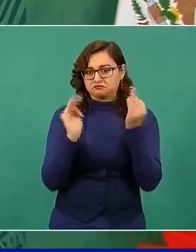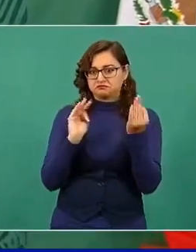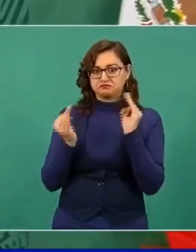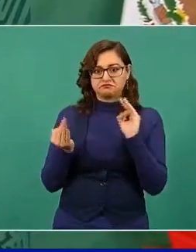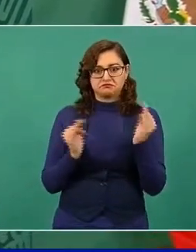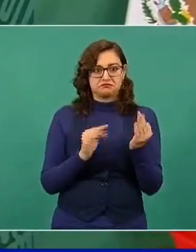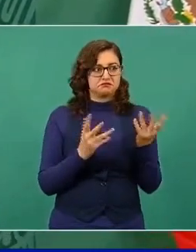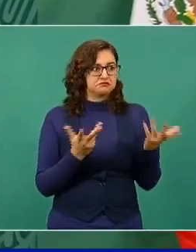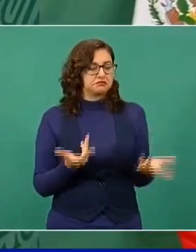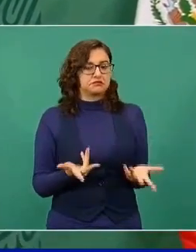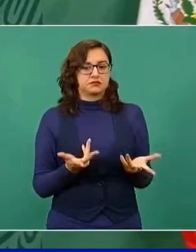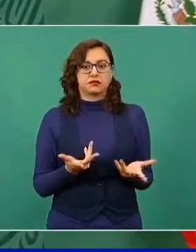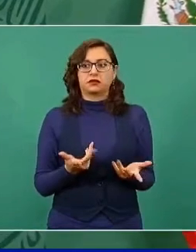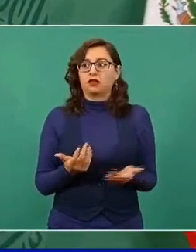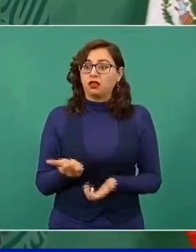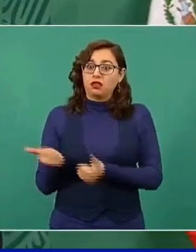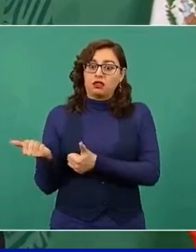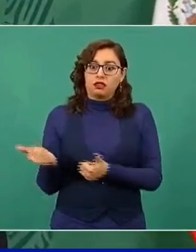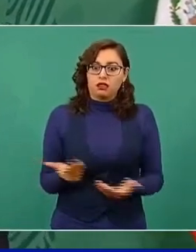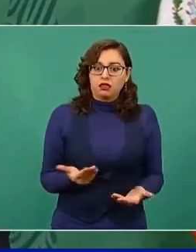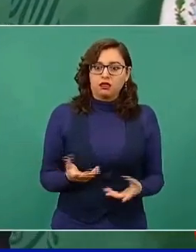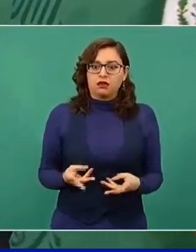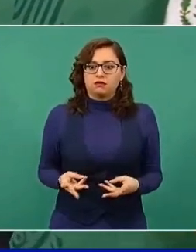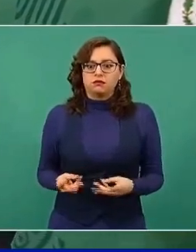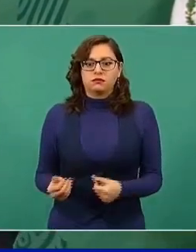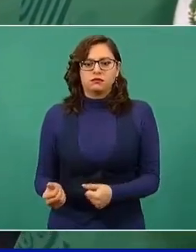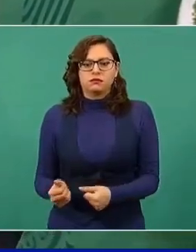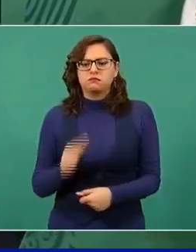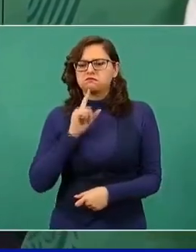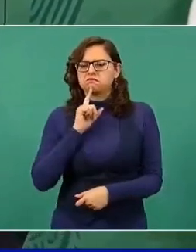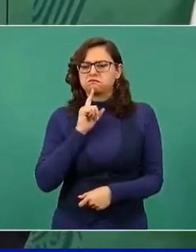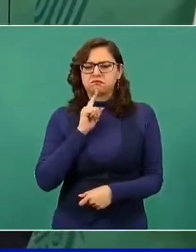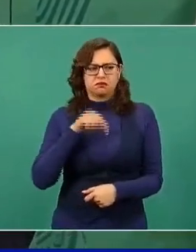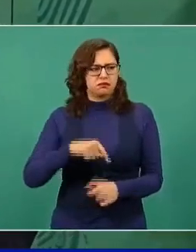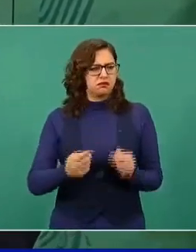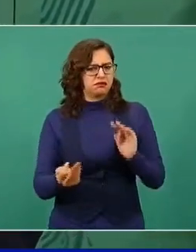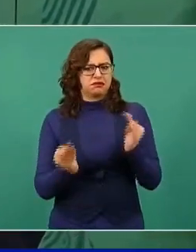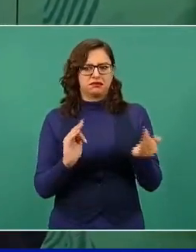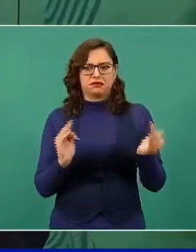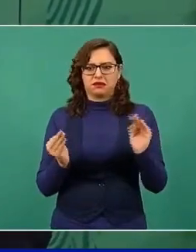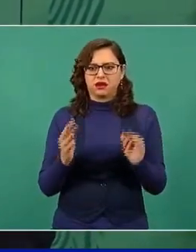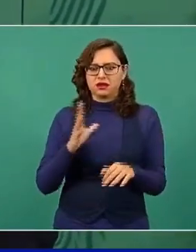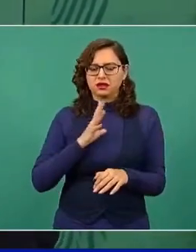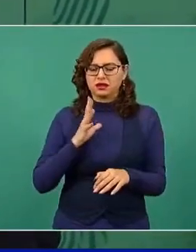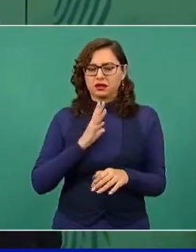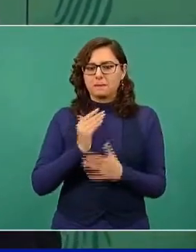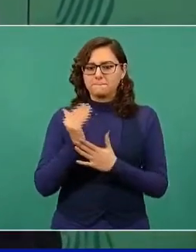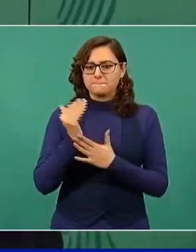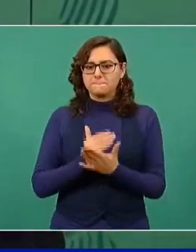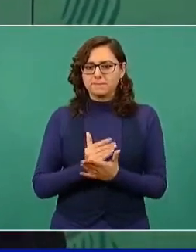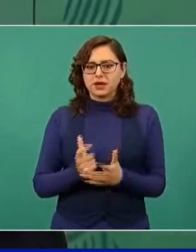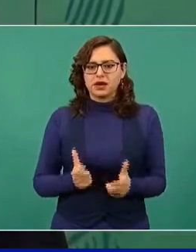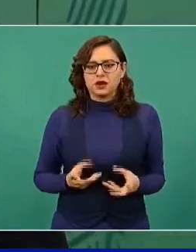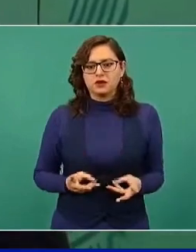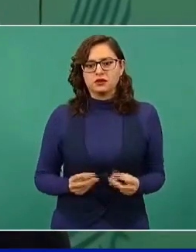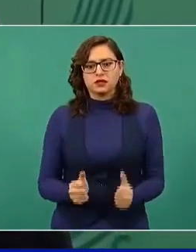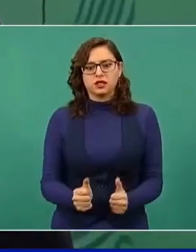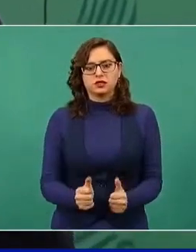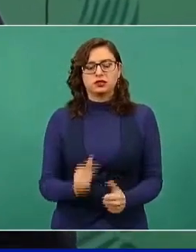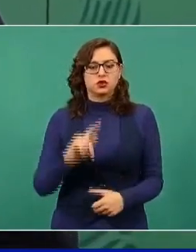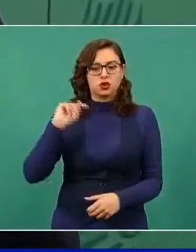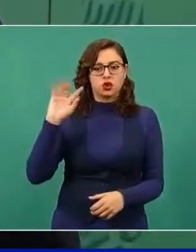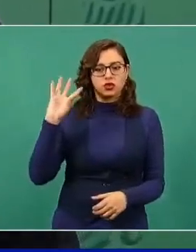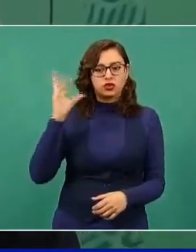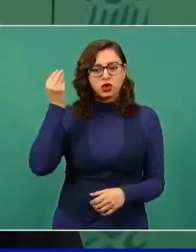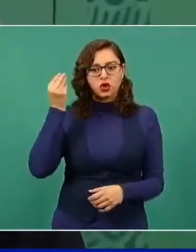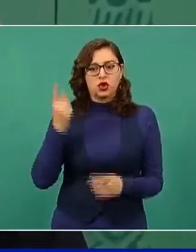desarrollo tecnológico, trabajo, muchos recursos naturales. Y